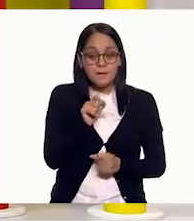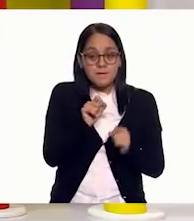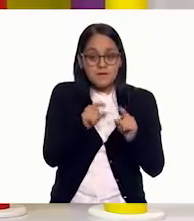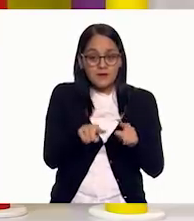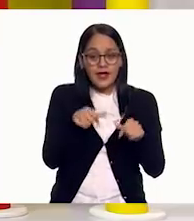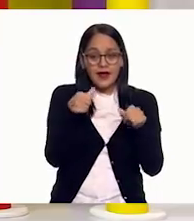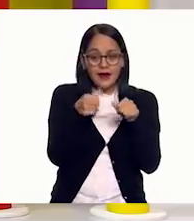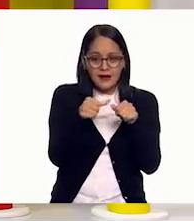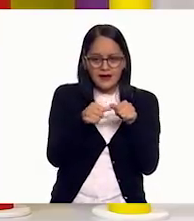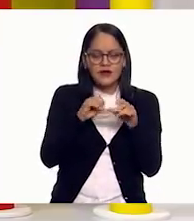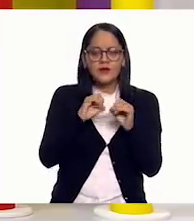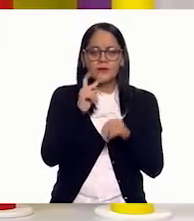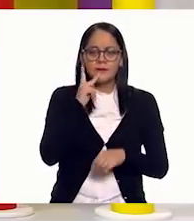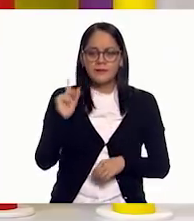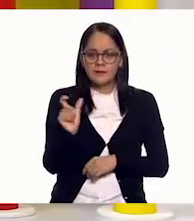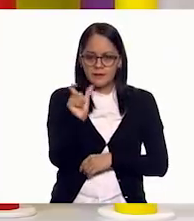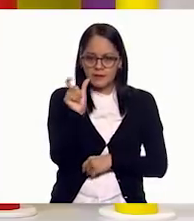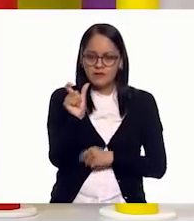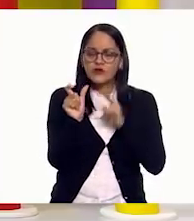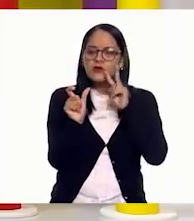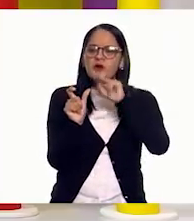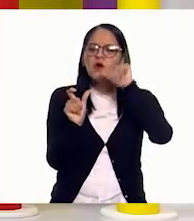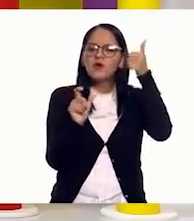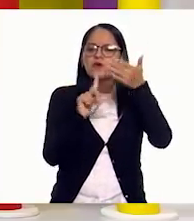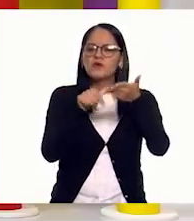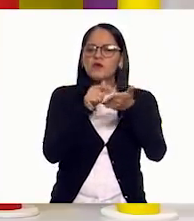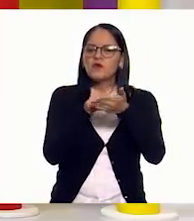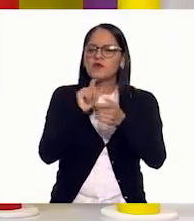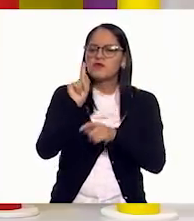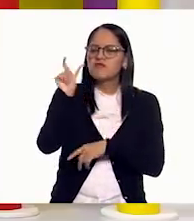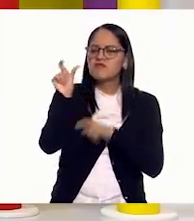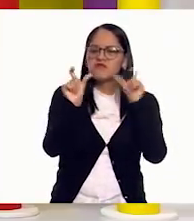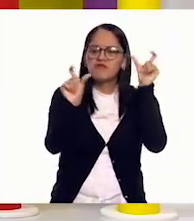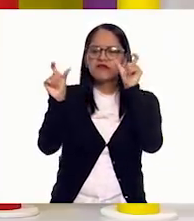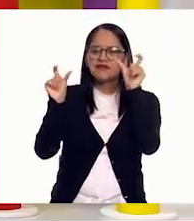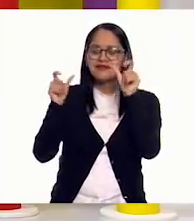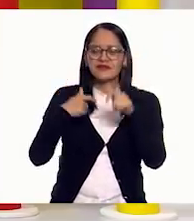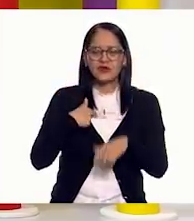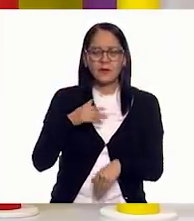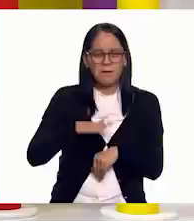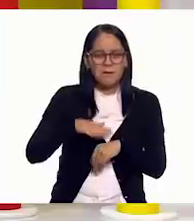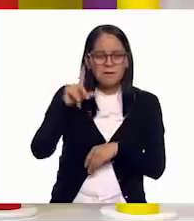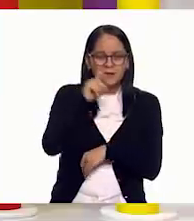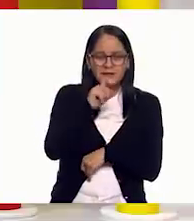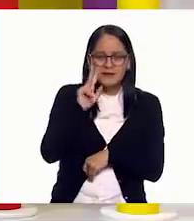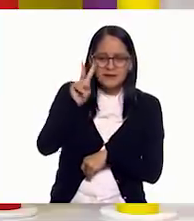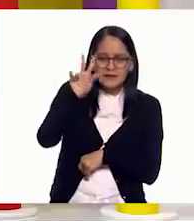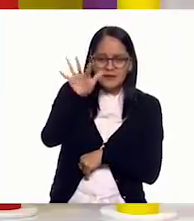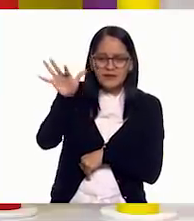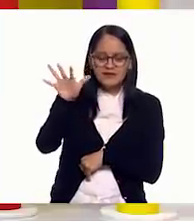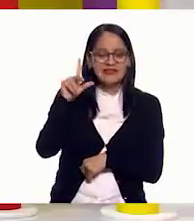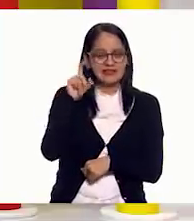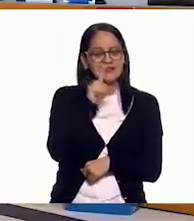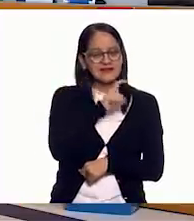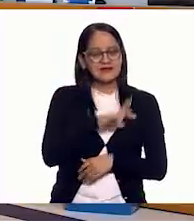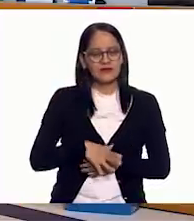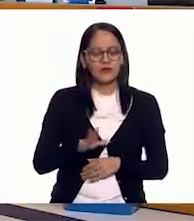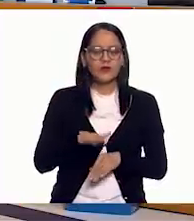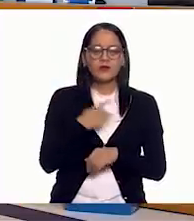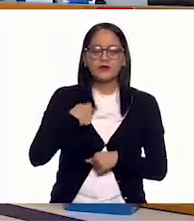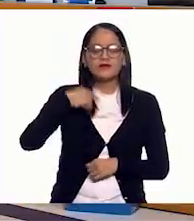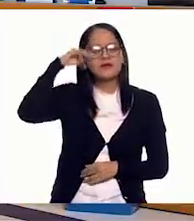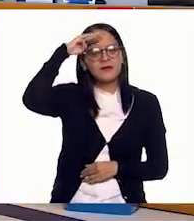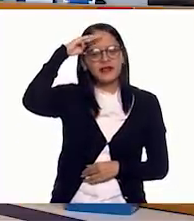letra o palabra la veía en otro lugar, a lo mejor me costaba un poco más de trabajo. Porque pensaba,